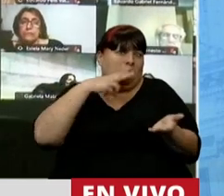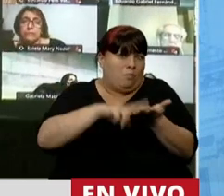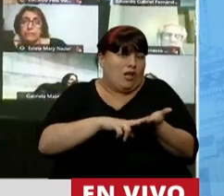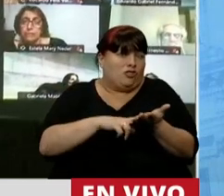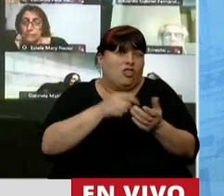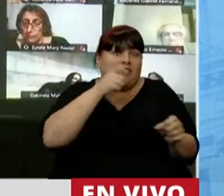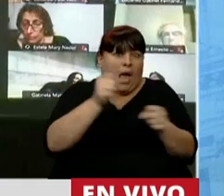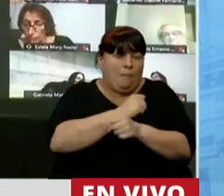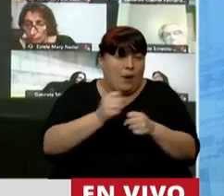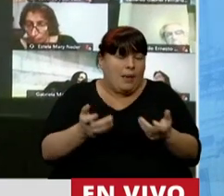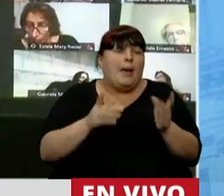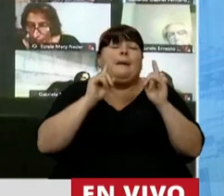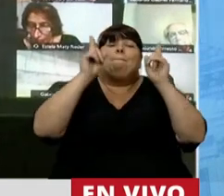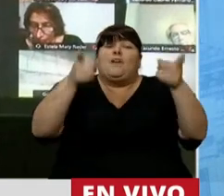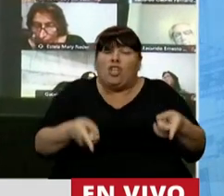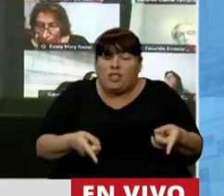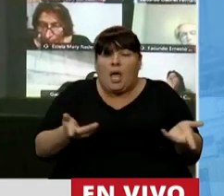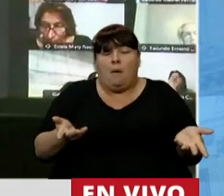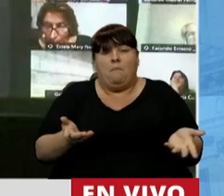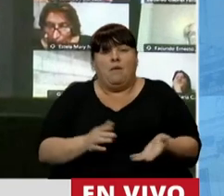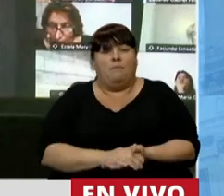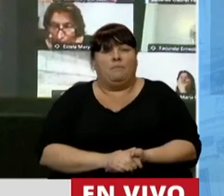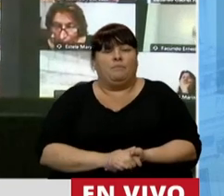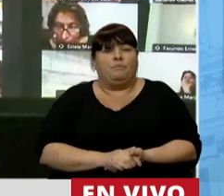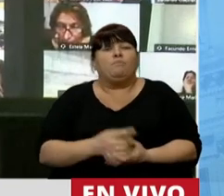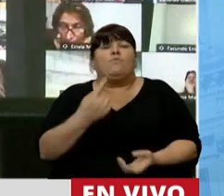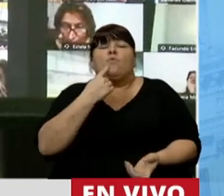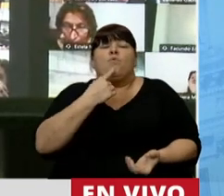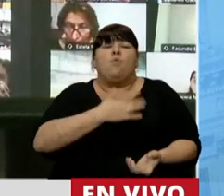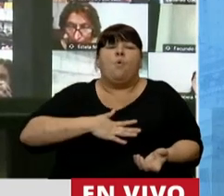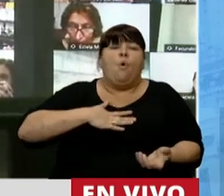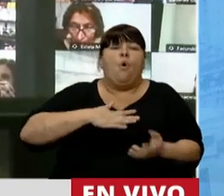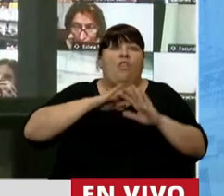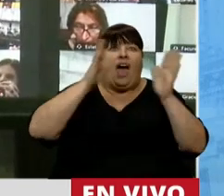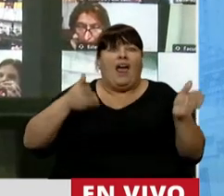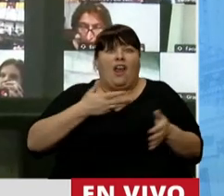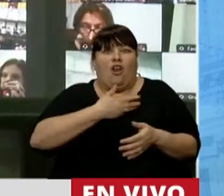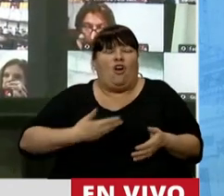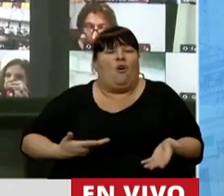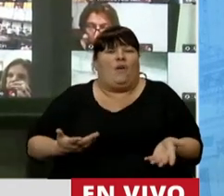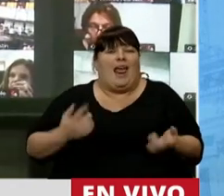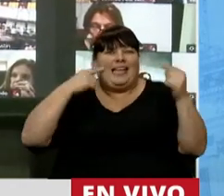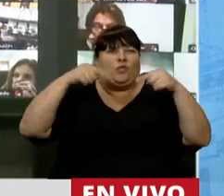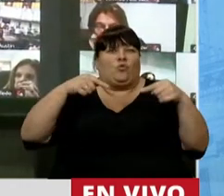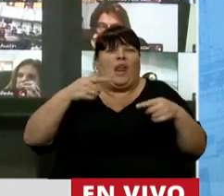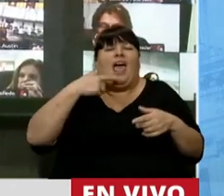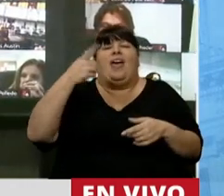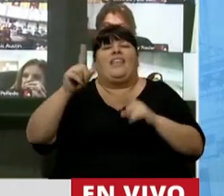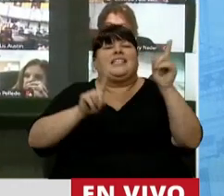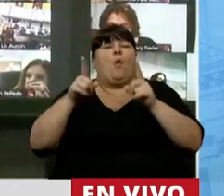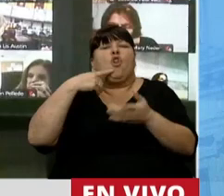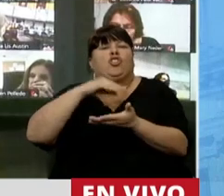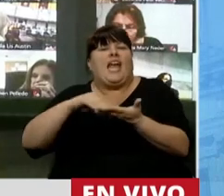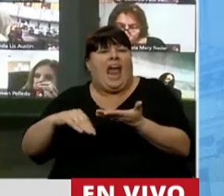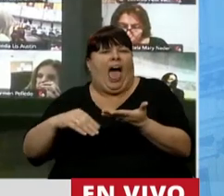puede suceder. Pero además de eso, hay incertidumbre institucional cuando escuchamos a algunos